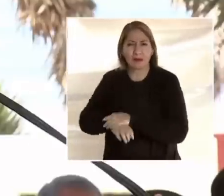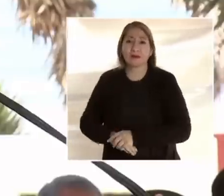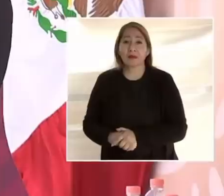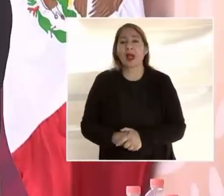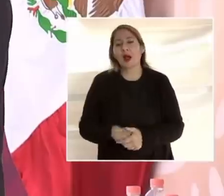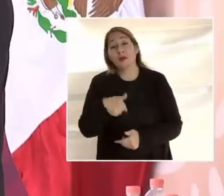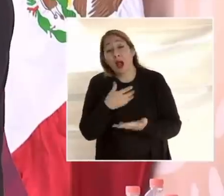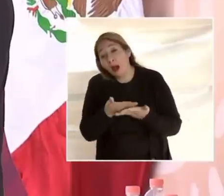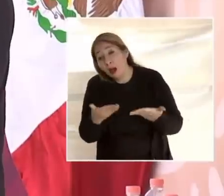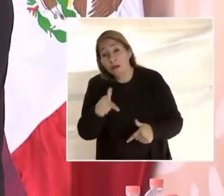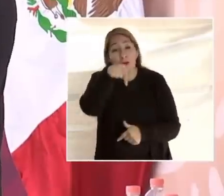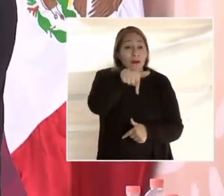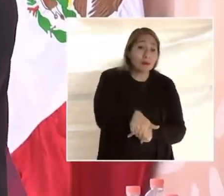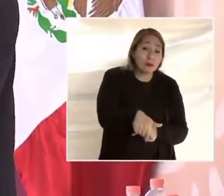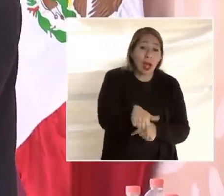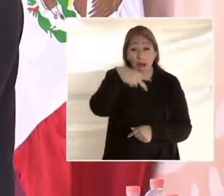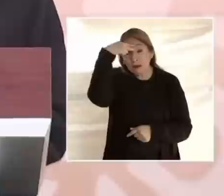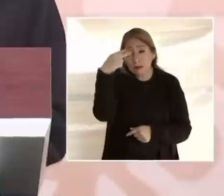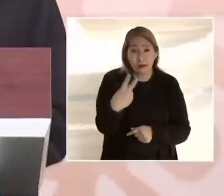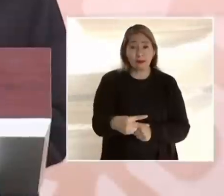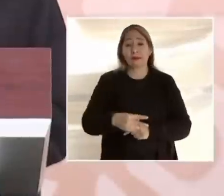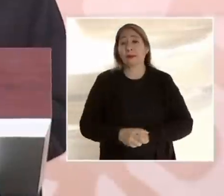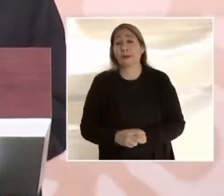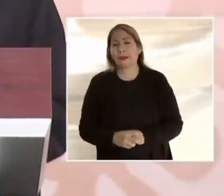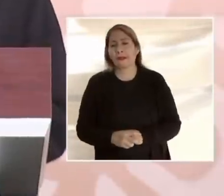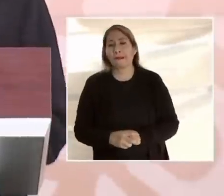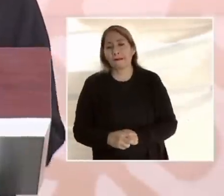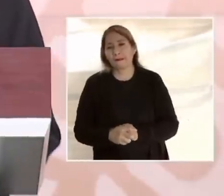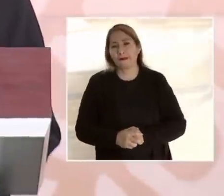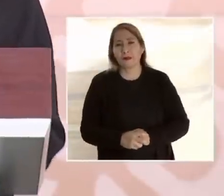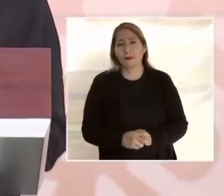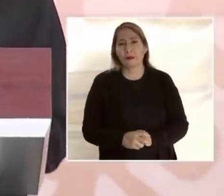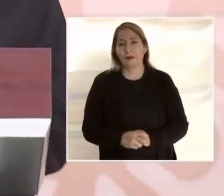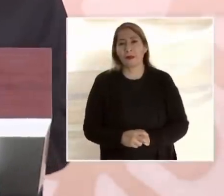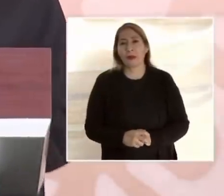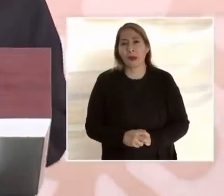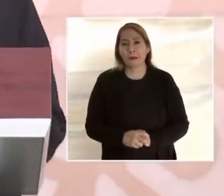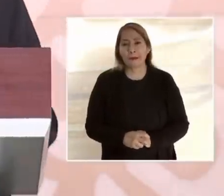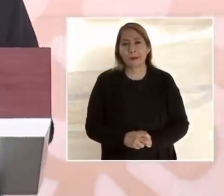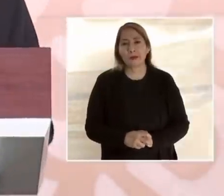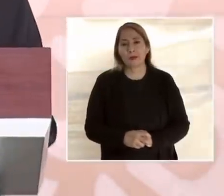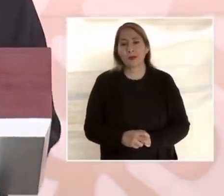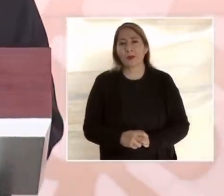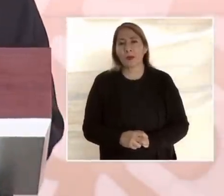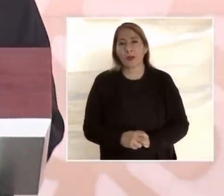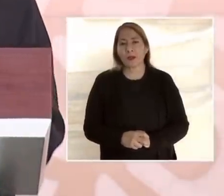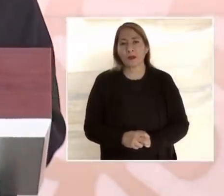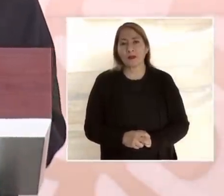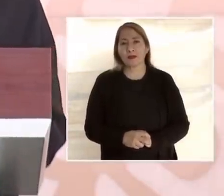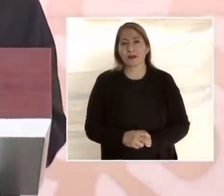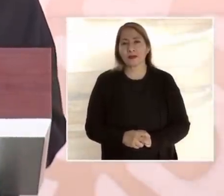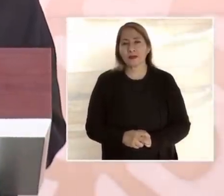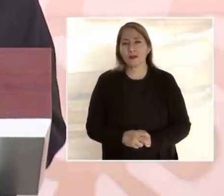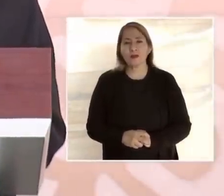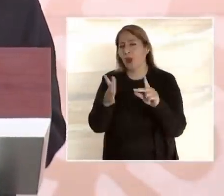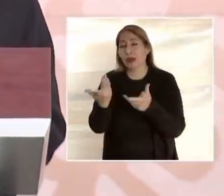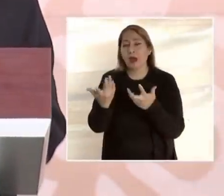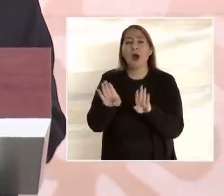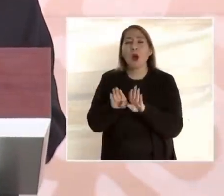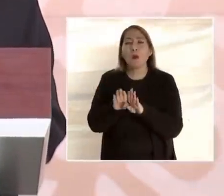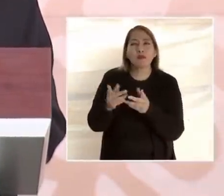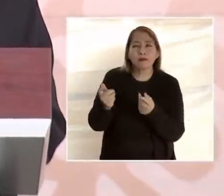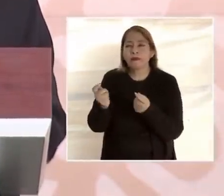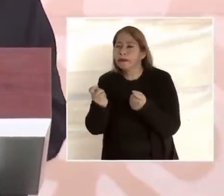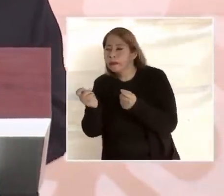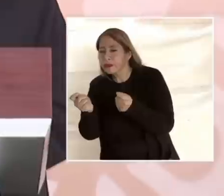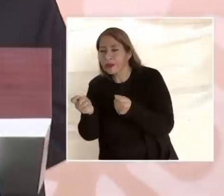en nuestro tiempo, en nuestro país, no hacen mella, en